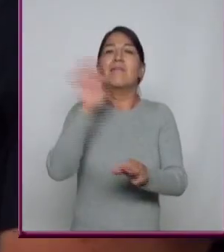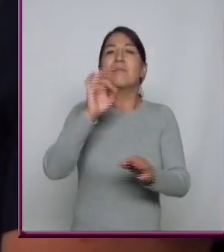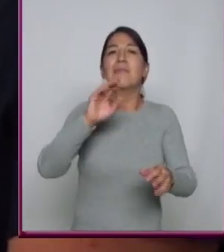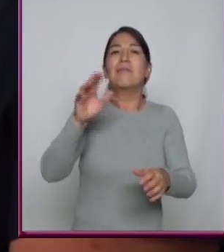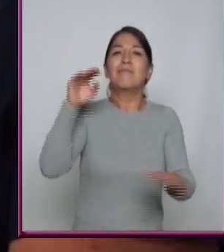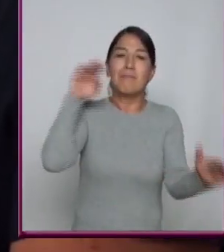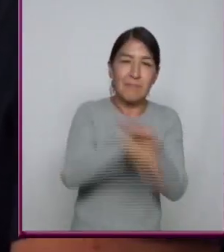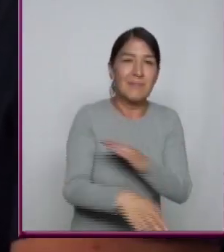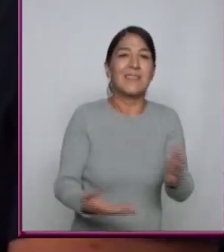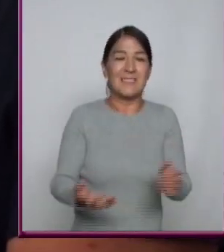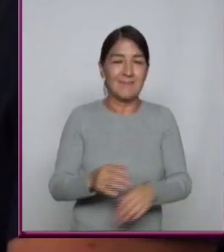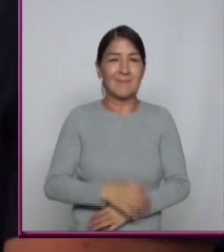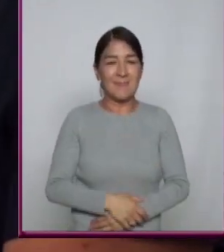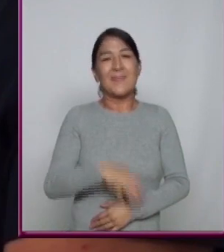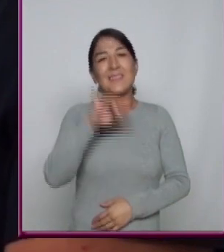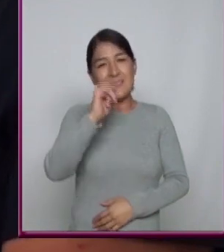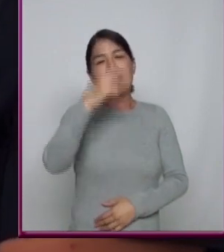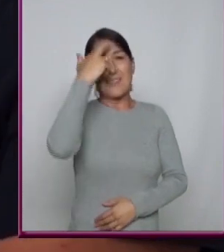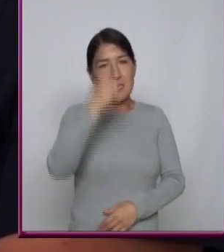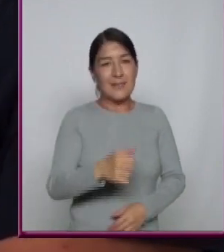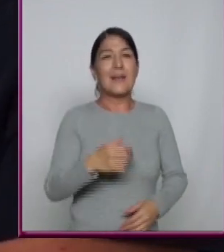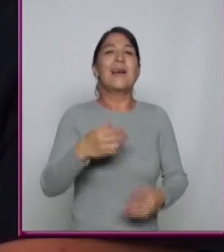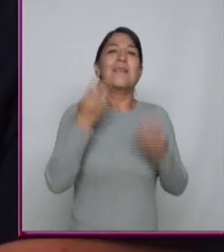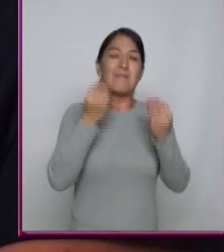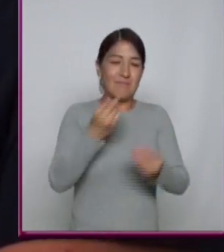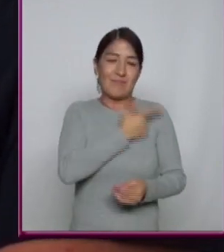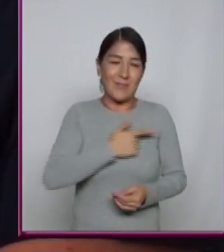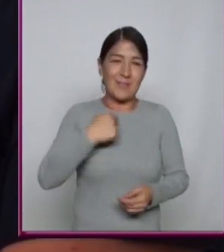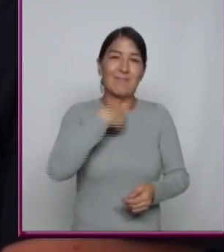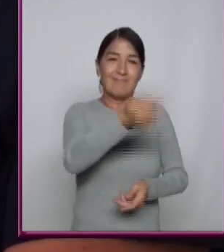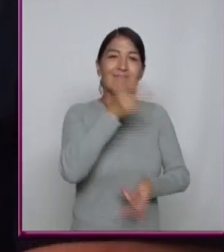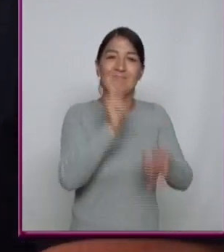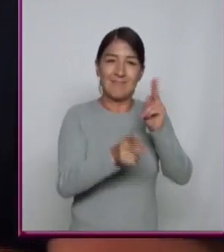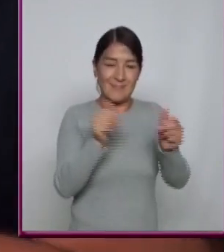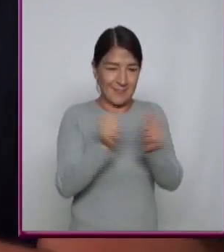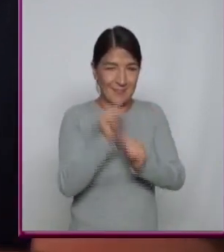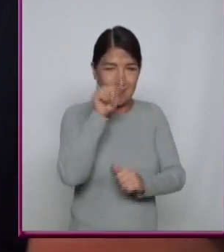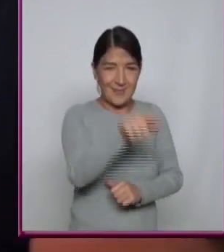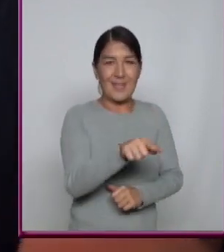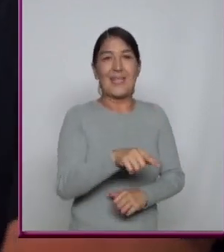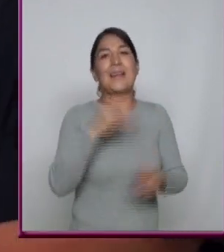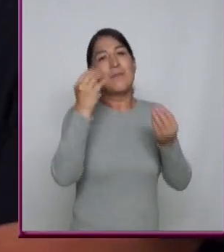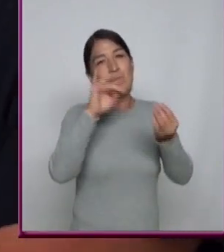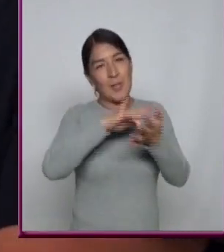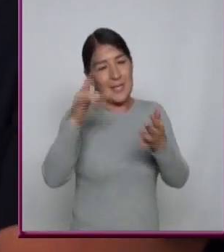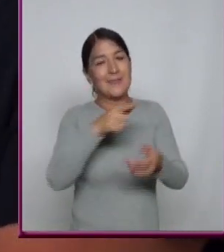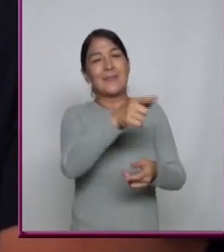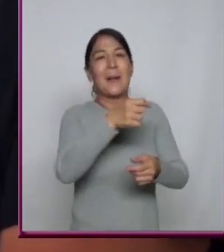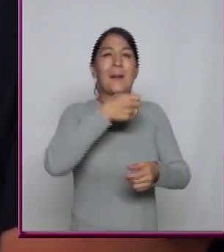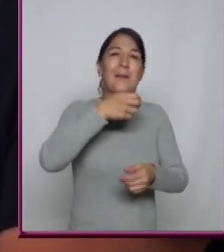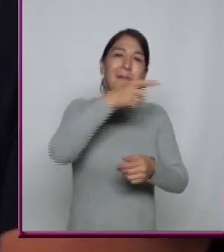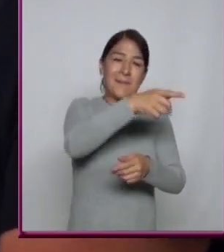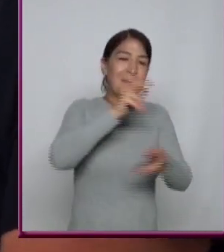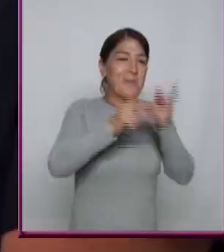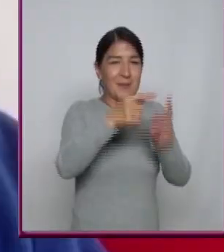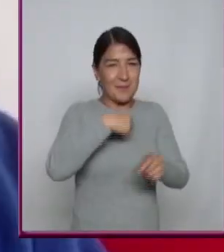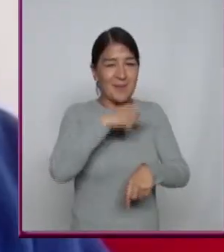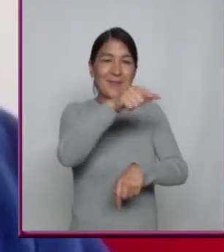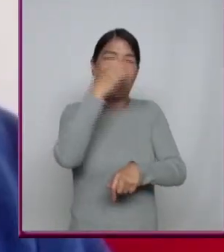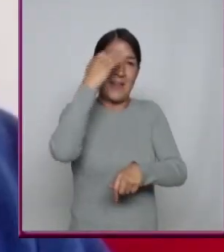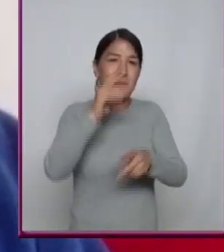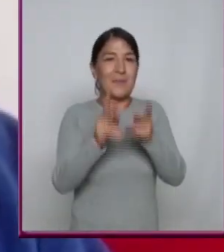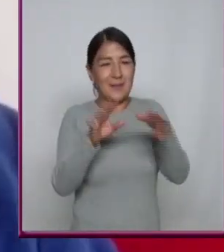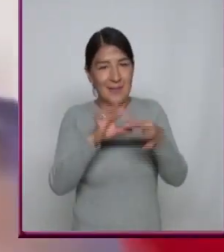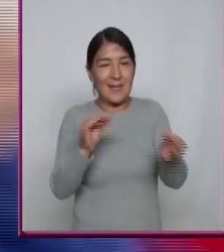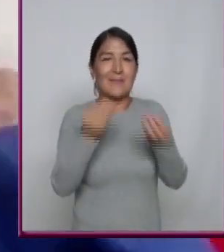Claro que sí César Qué gusto Haber platicado Contigo Muchas gracias Por tu tiempo Te agradecemos Mucho